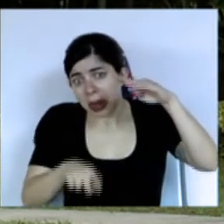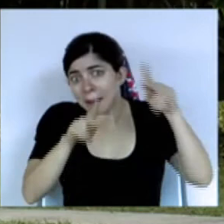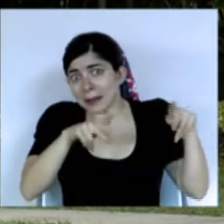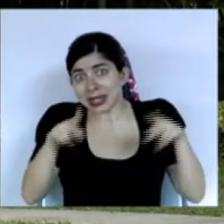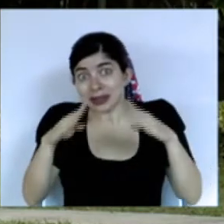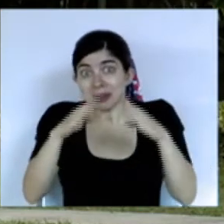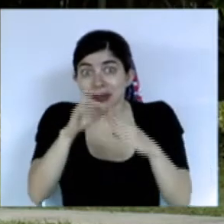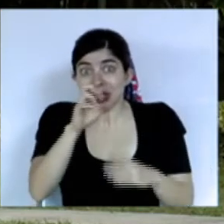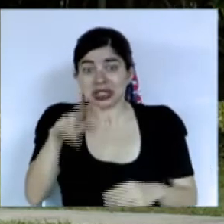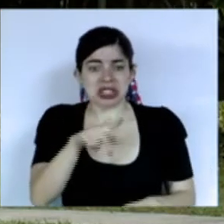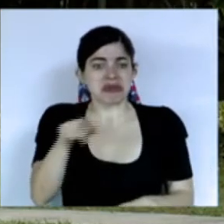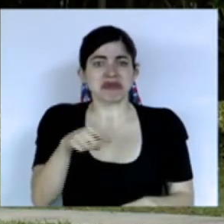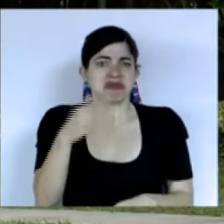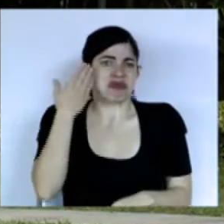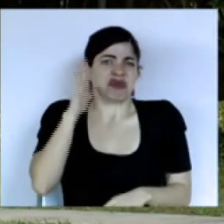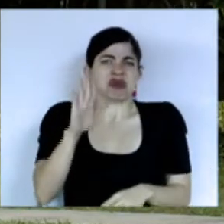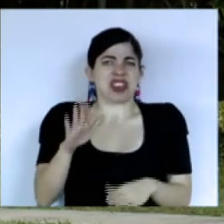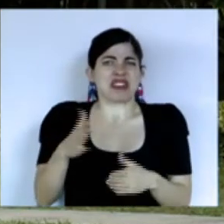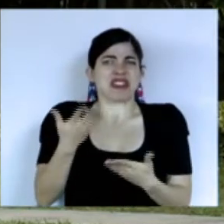no sabe que es eso